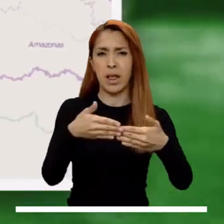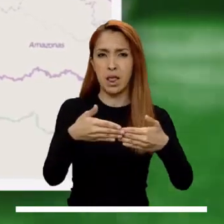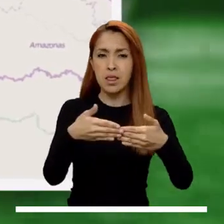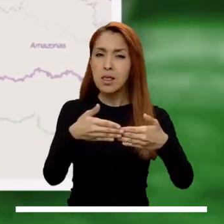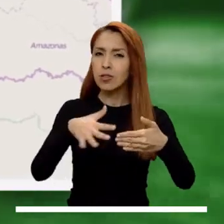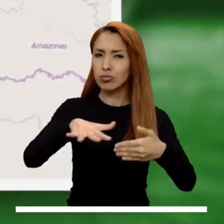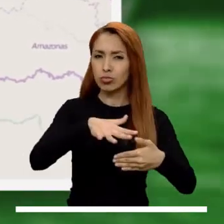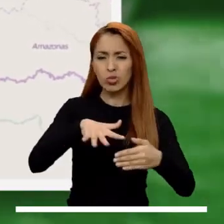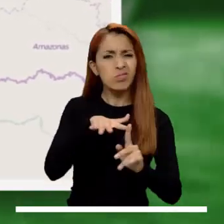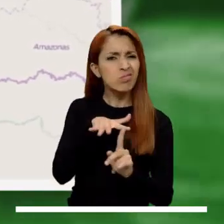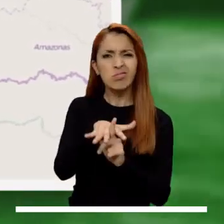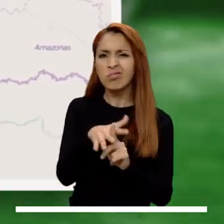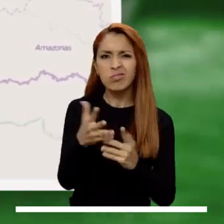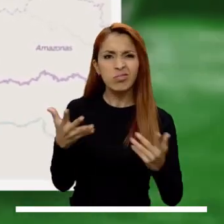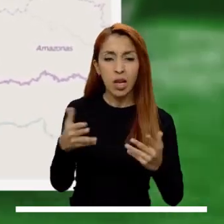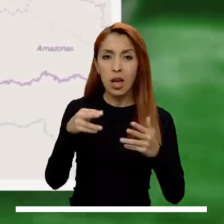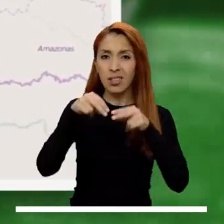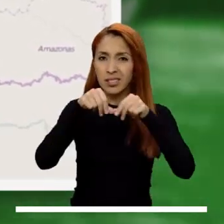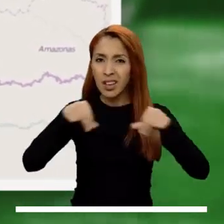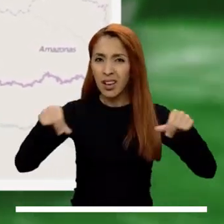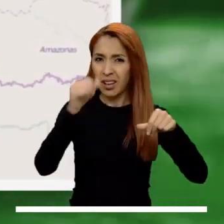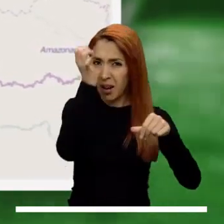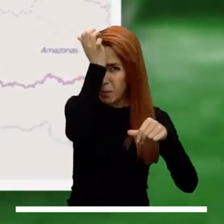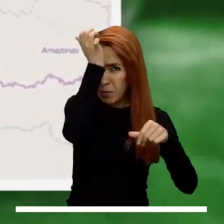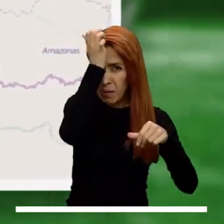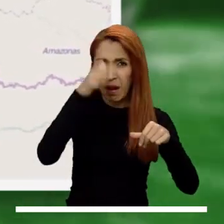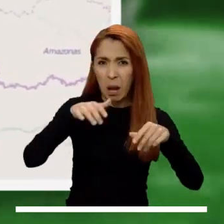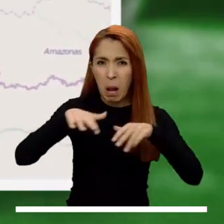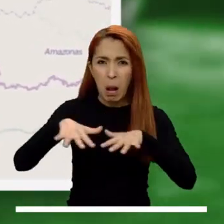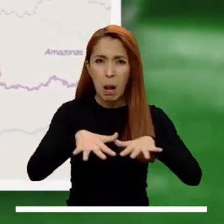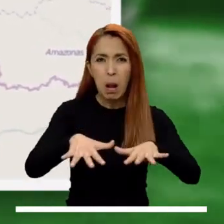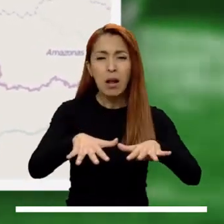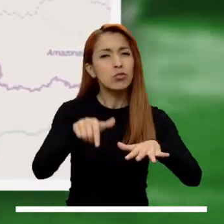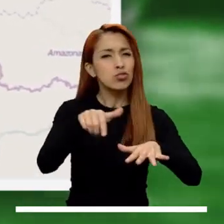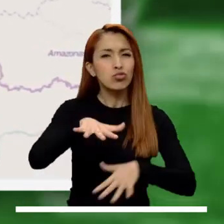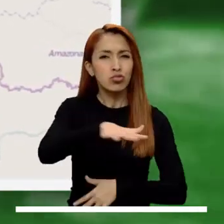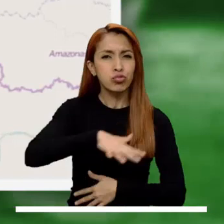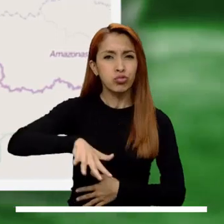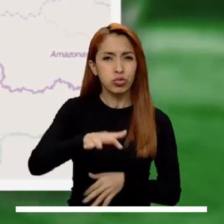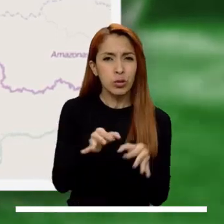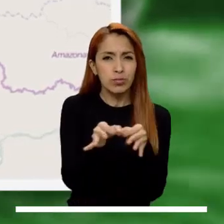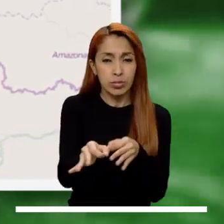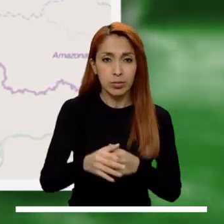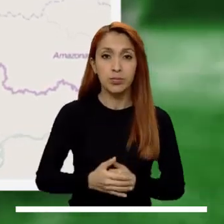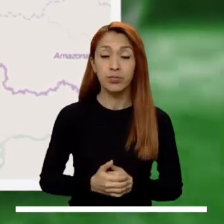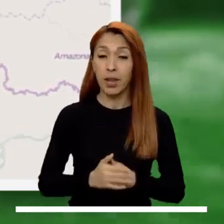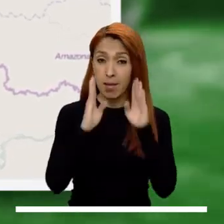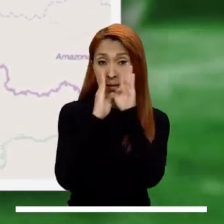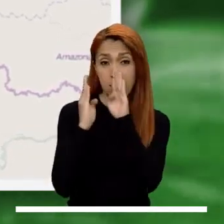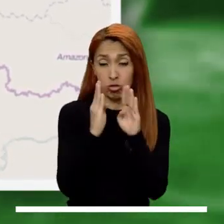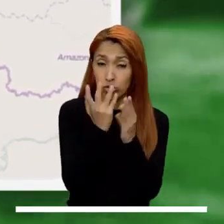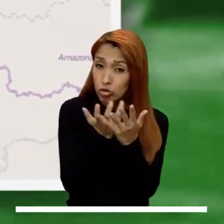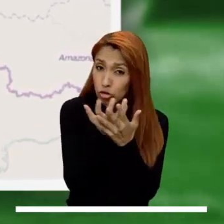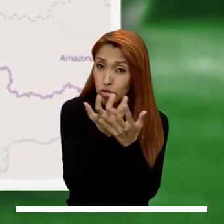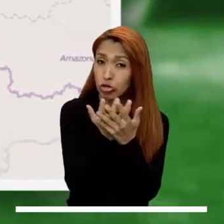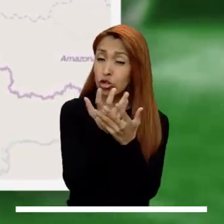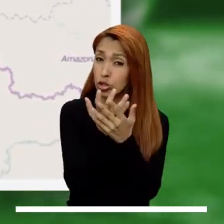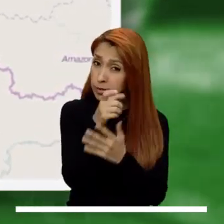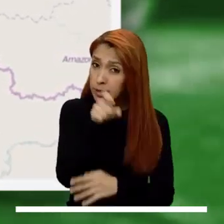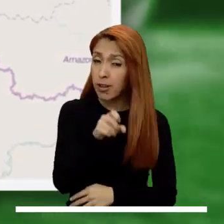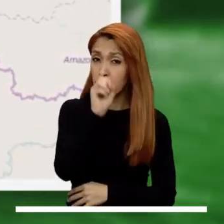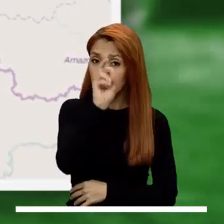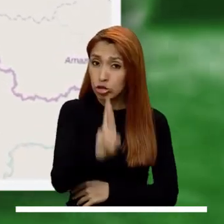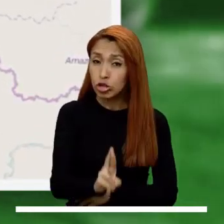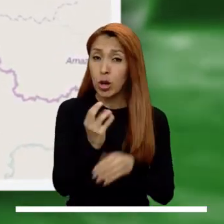Atención al represamiento de la quebrada Huachucal, debido a un movimiento en masa registrado en el corregimiento de Jamundino.